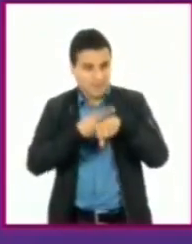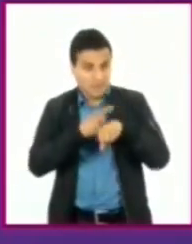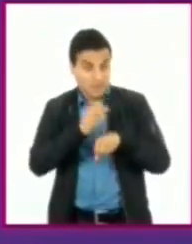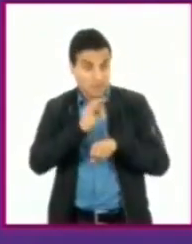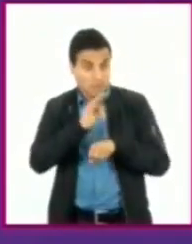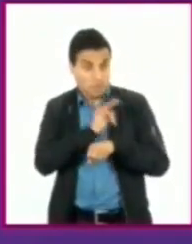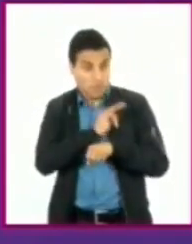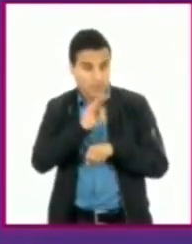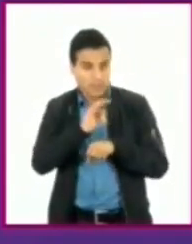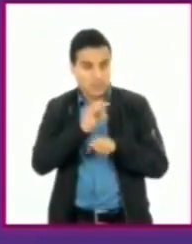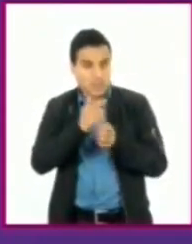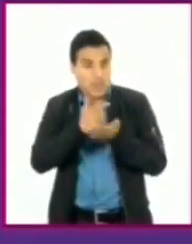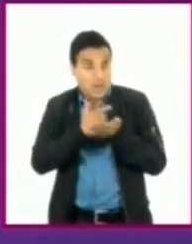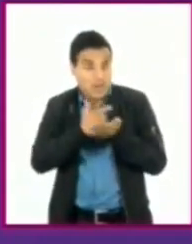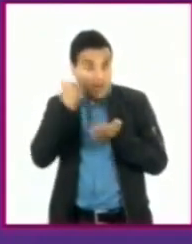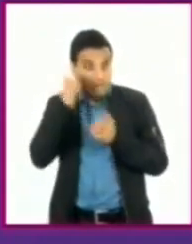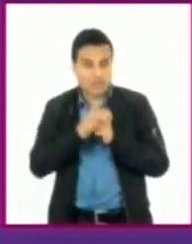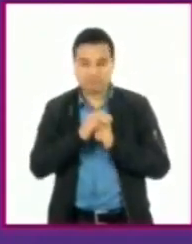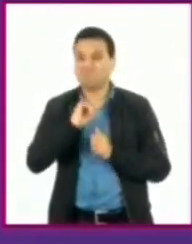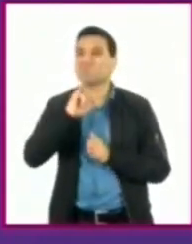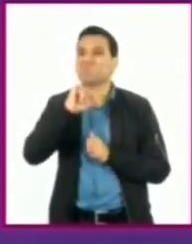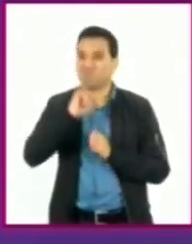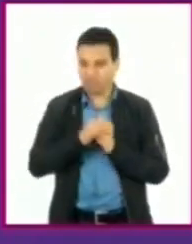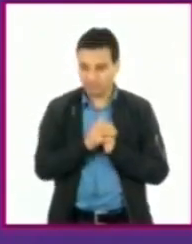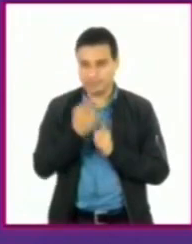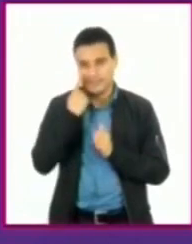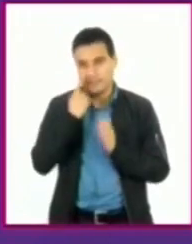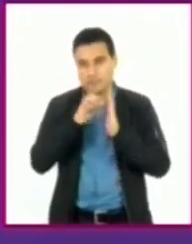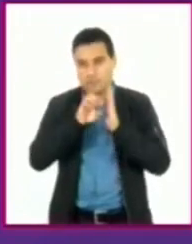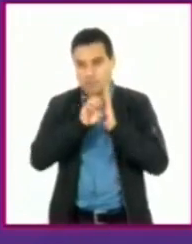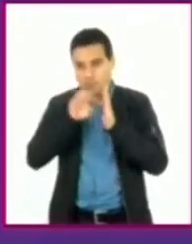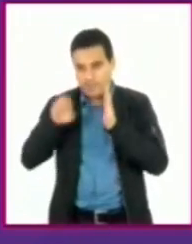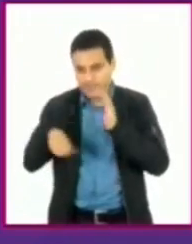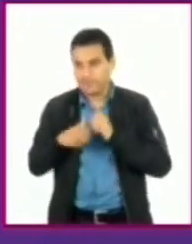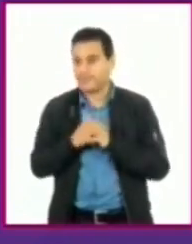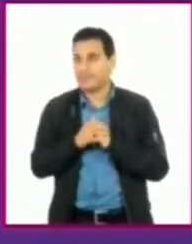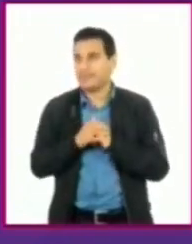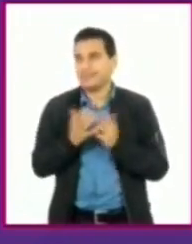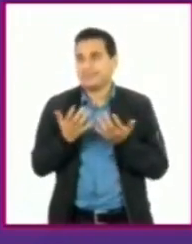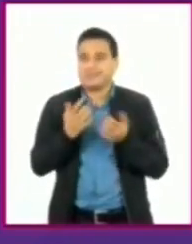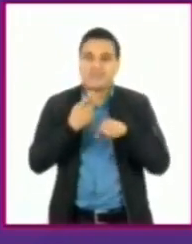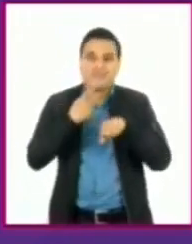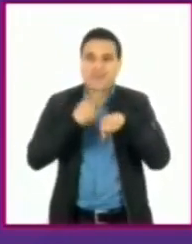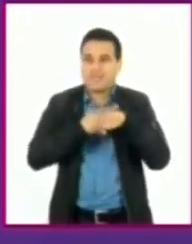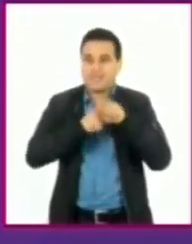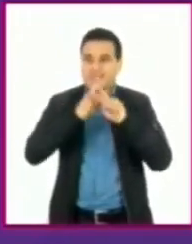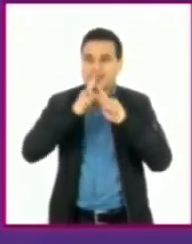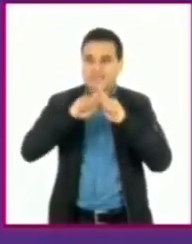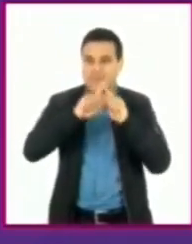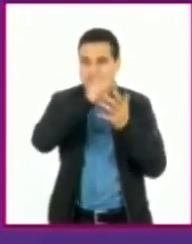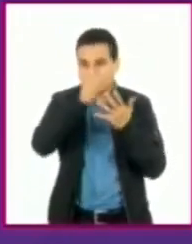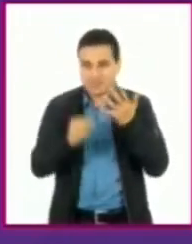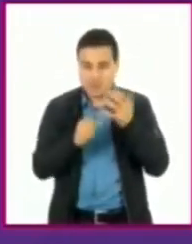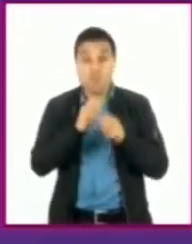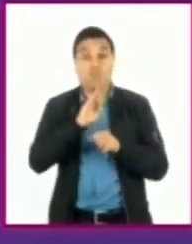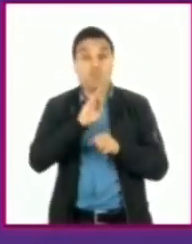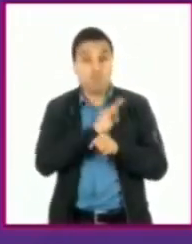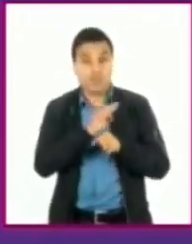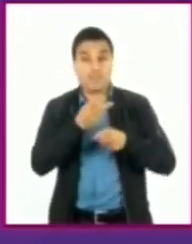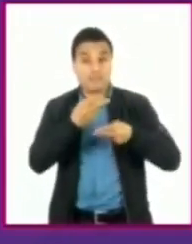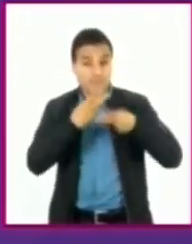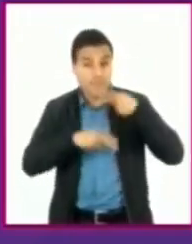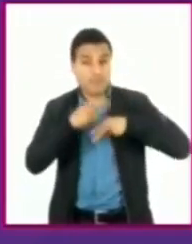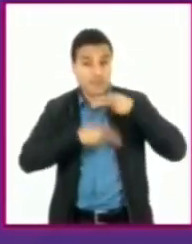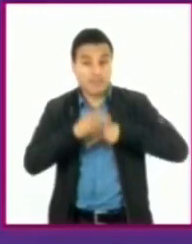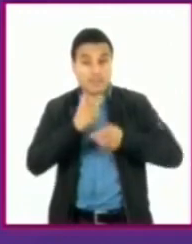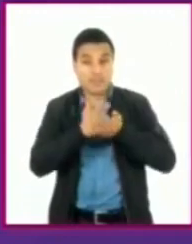Sí, Samantha. Hay algunas enfermedades como la fibrosisquística. En otros casos, la información de enfermedades se transmite